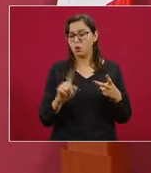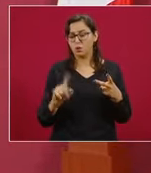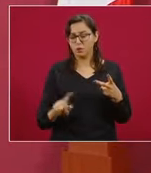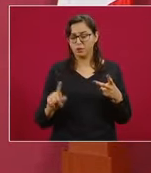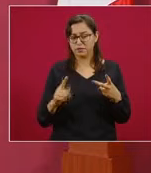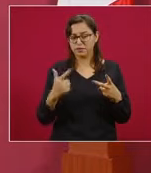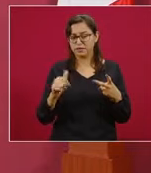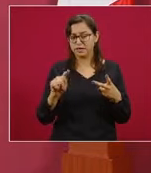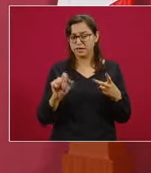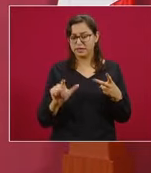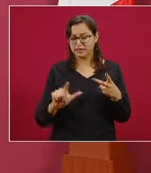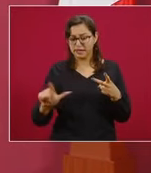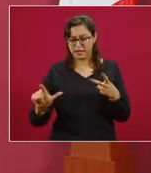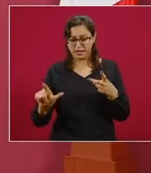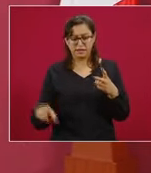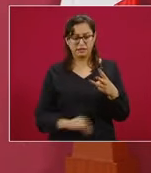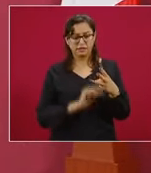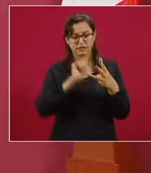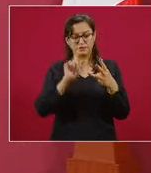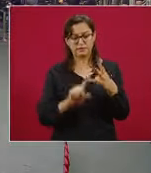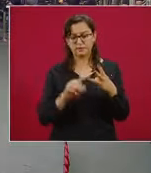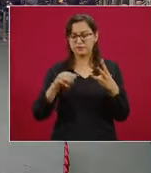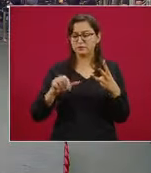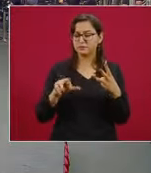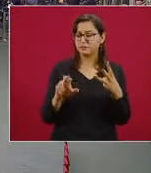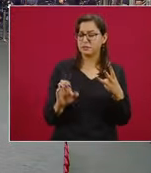Ebrard también informe.